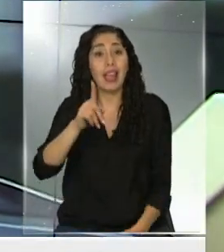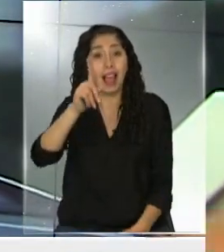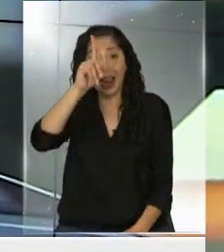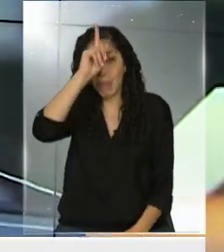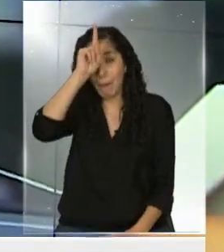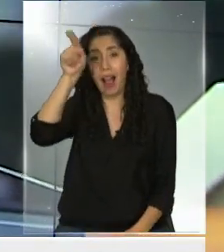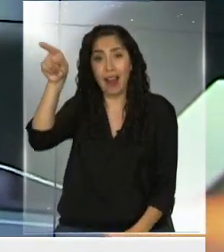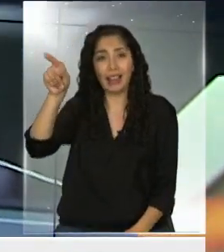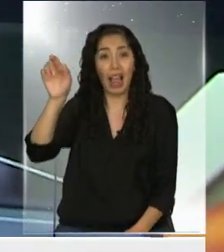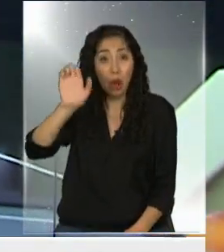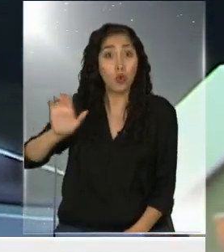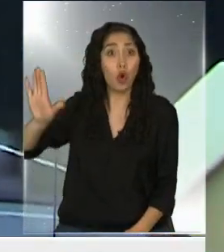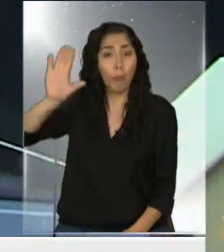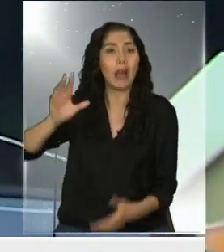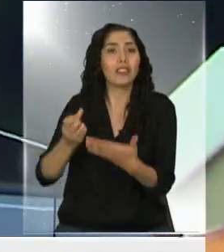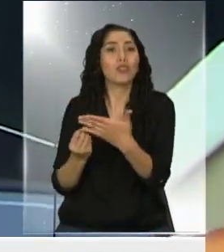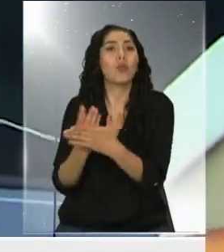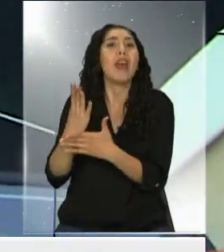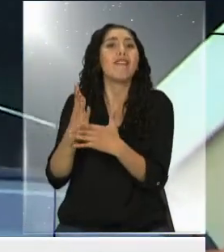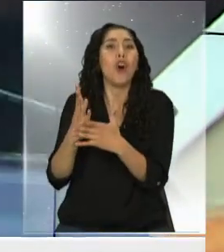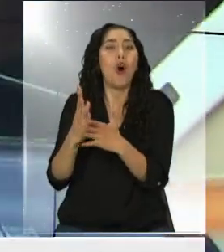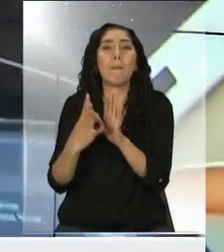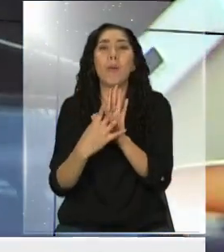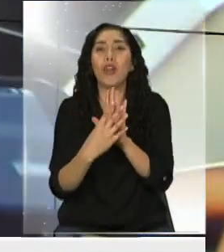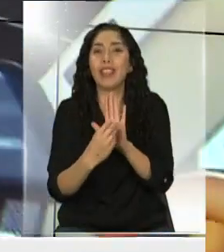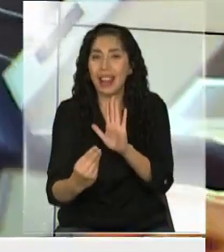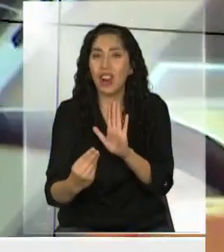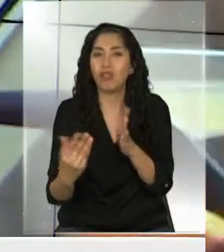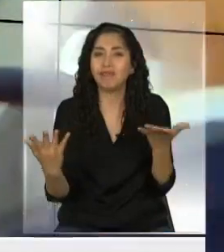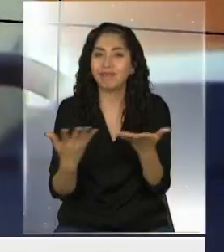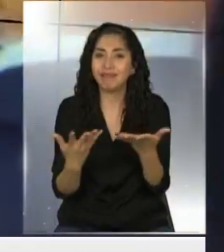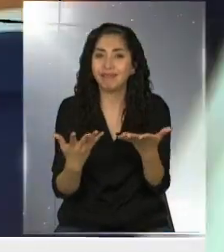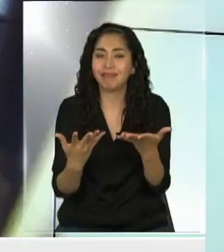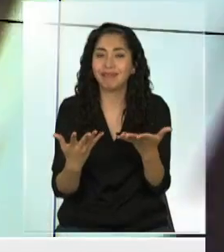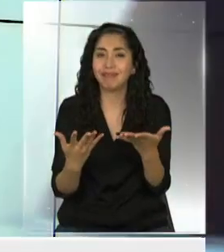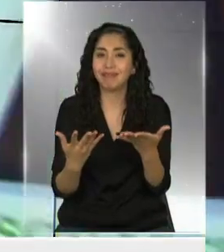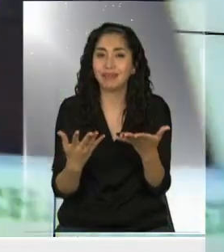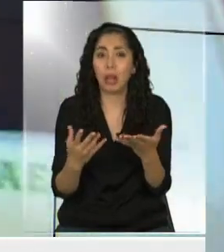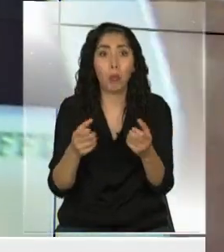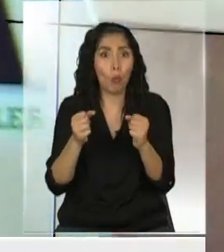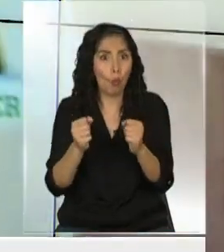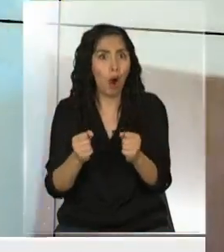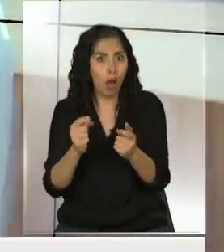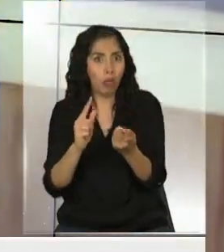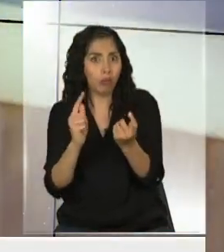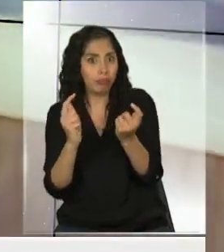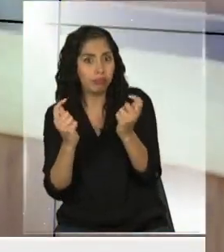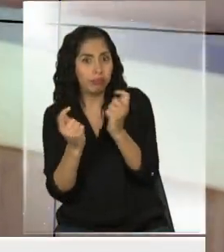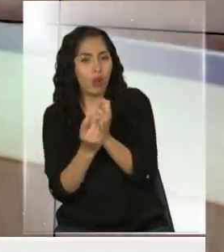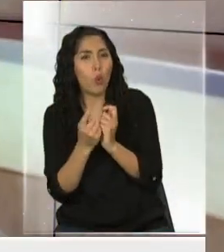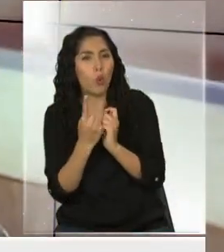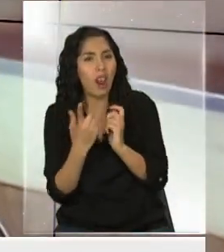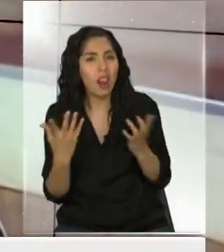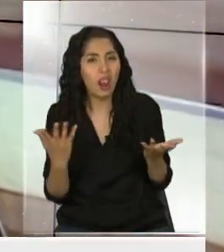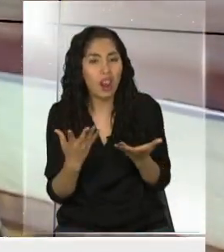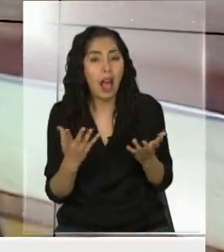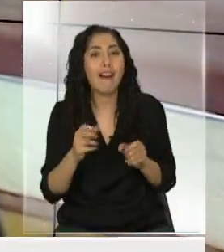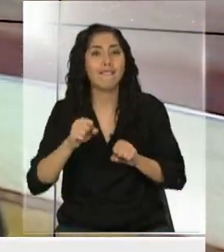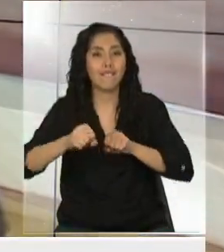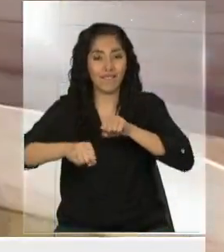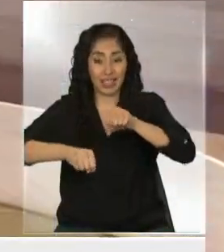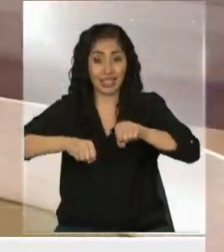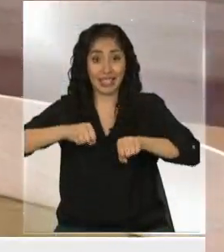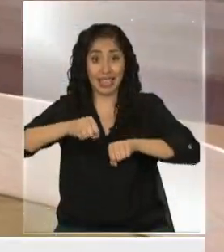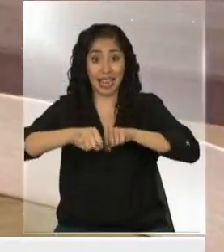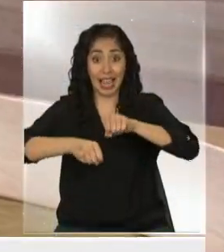desarrollado un nuevo modelo que está dando mucho que hablar y que podría ser una revolución. Estamos hablando de una bicicleta, un